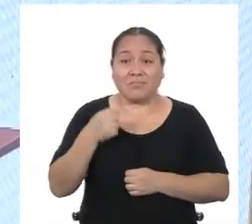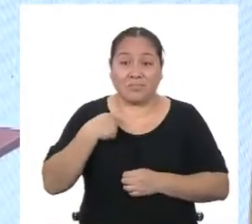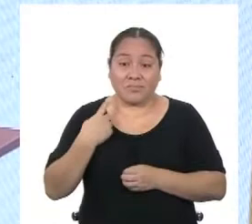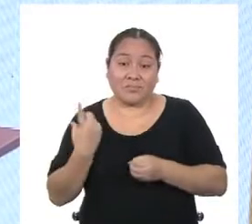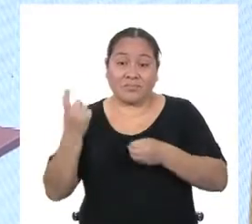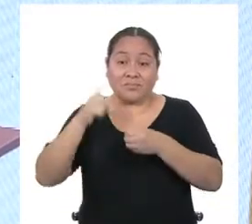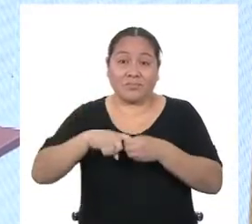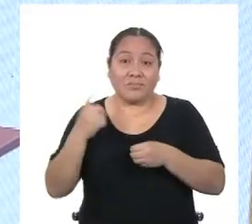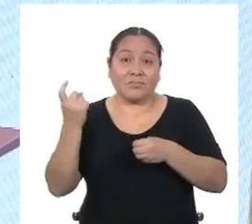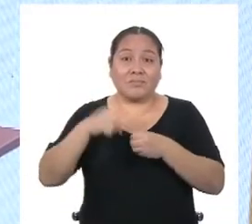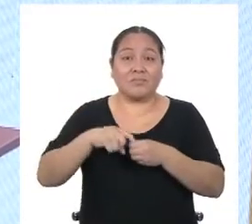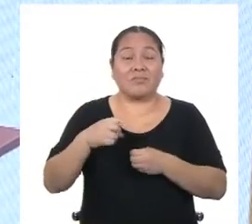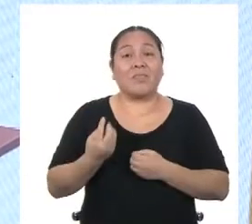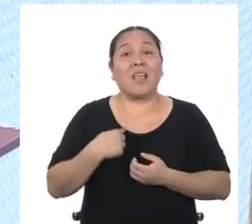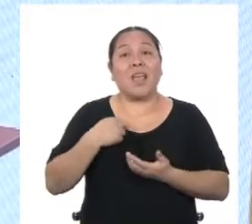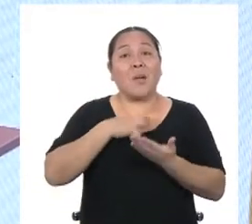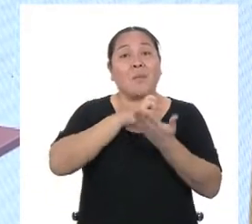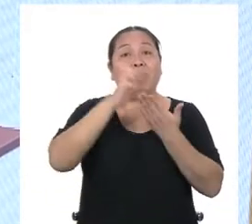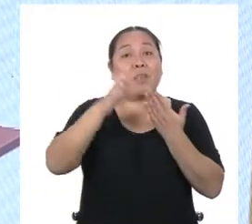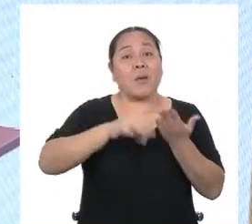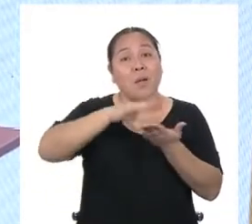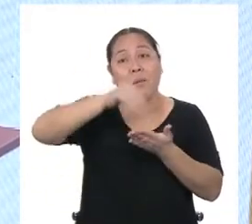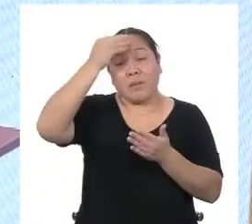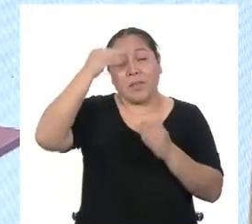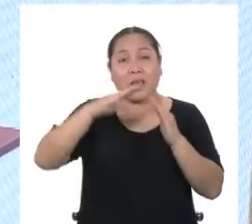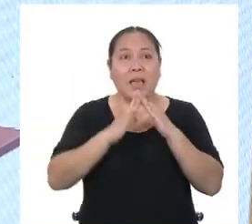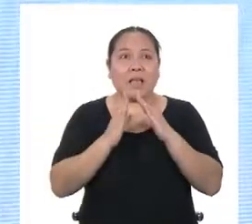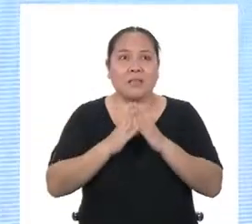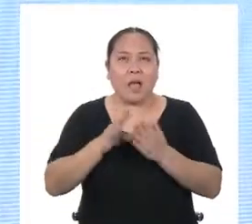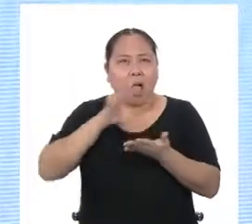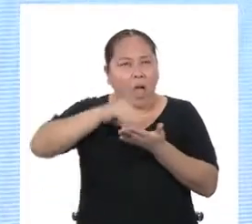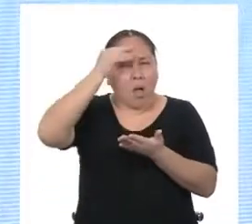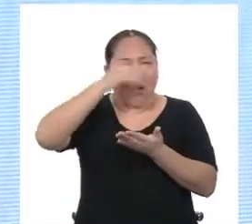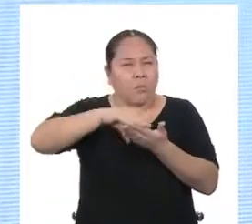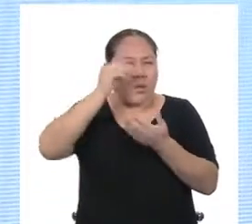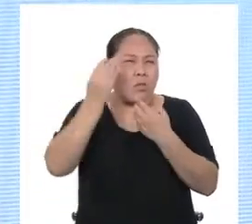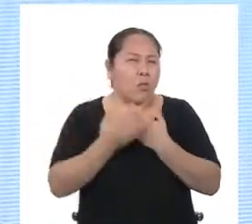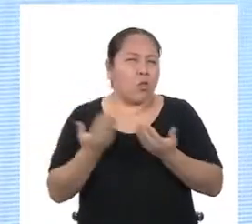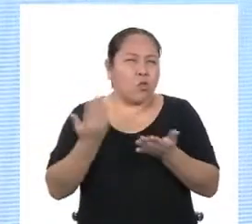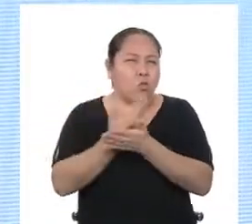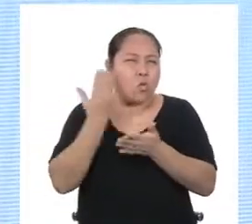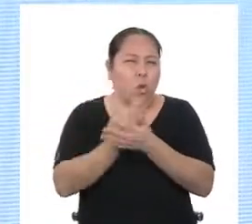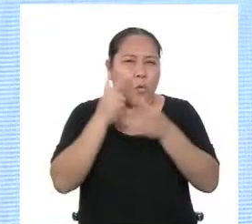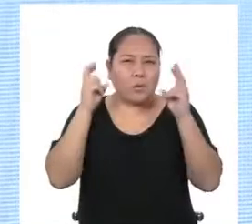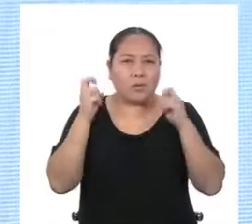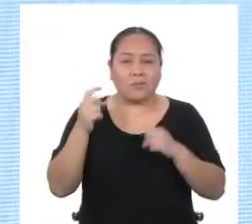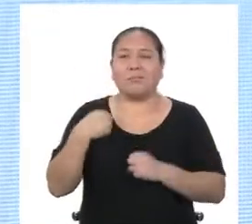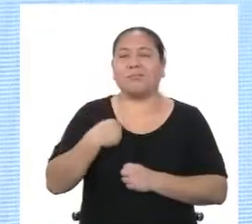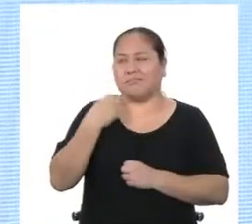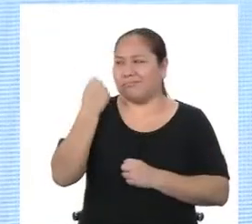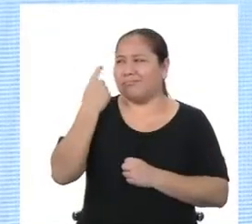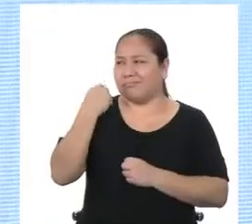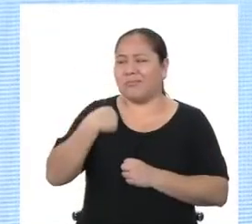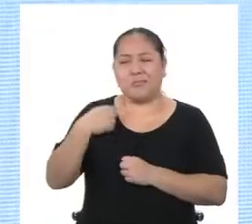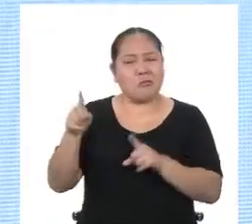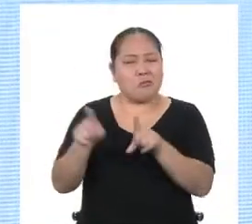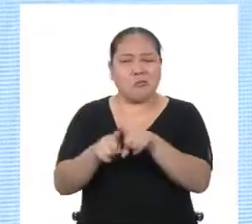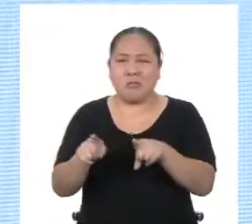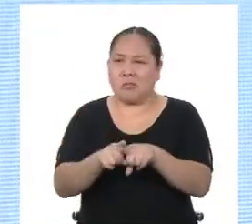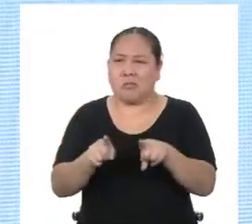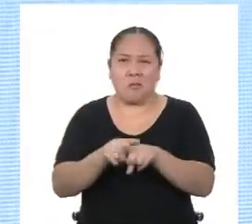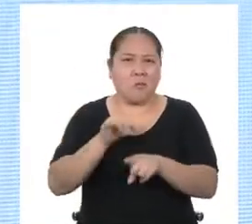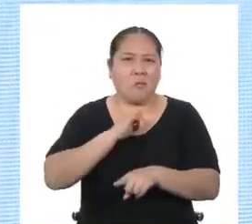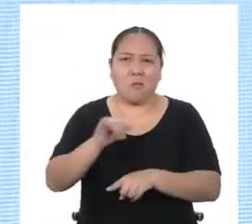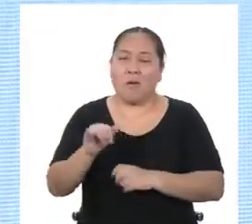participando en los programas de Aprendo en Casa, estoy aprendiendo muchas cosas nuevas. Te entiendo. Yo también. Y también